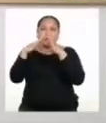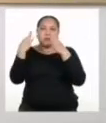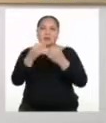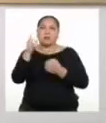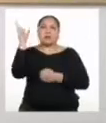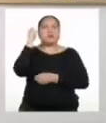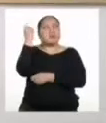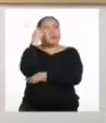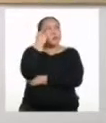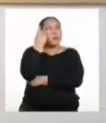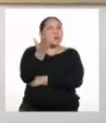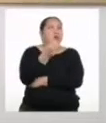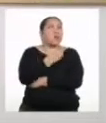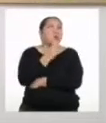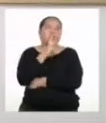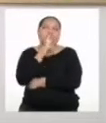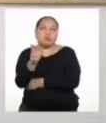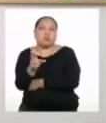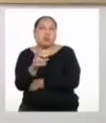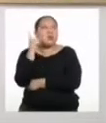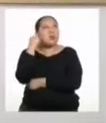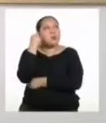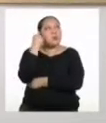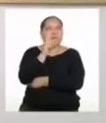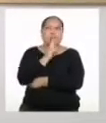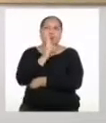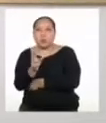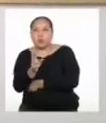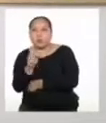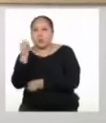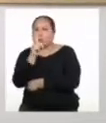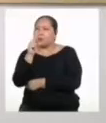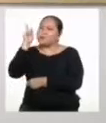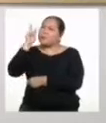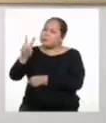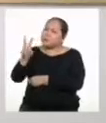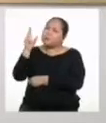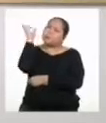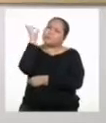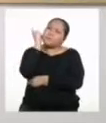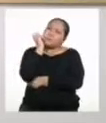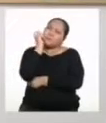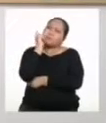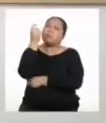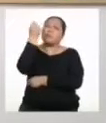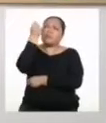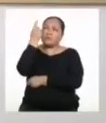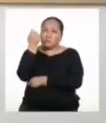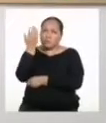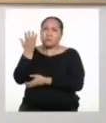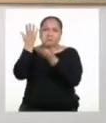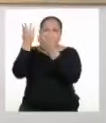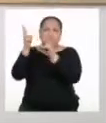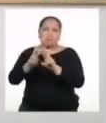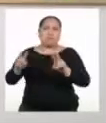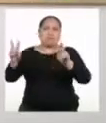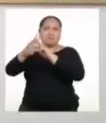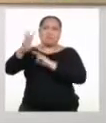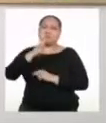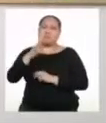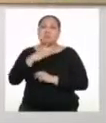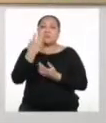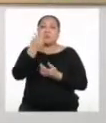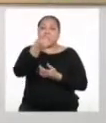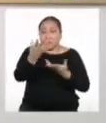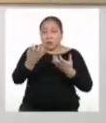No escuchar pensando en cómo vamos a responder. Simplemente valorar que se están expresando. Luego, si lo deseamos,